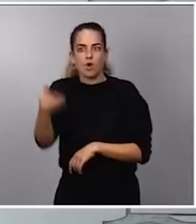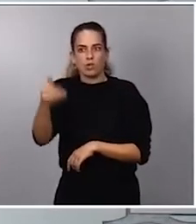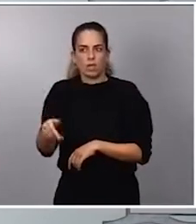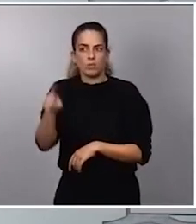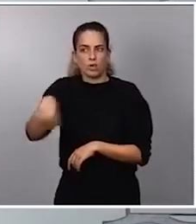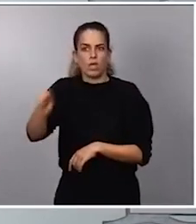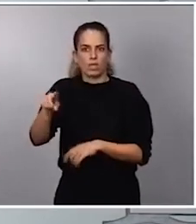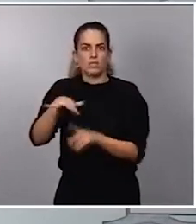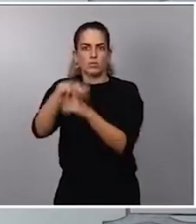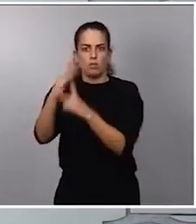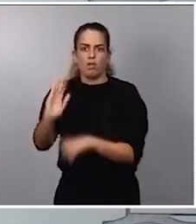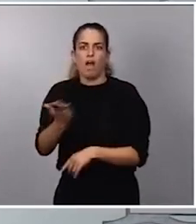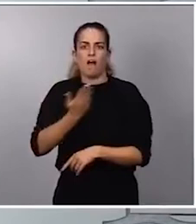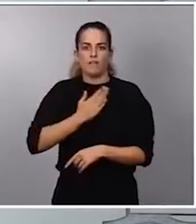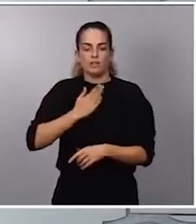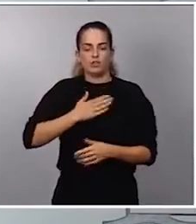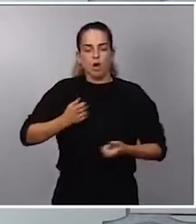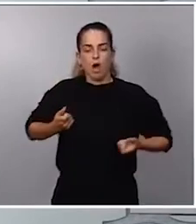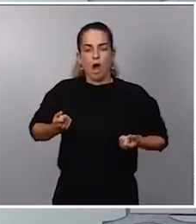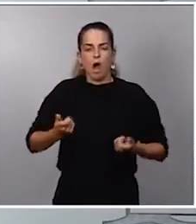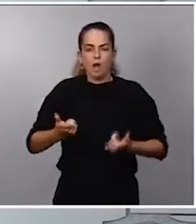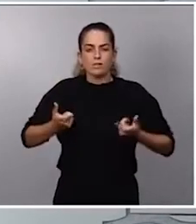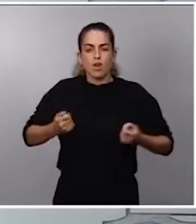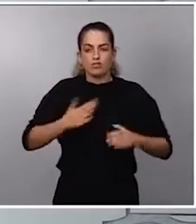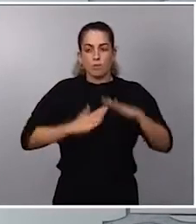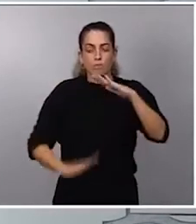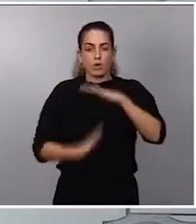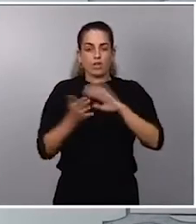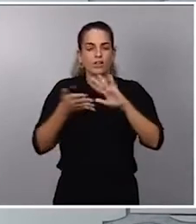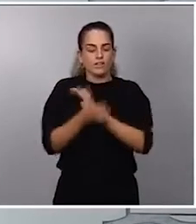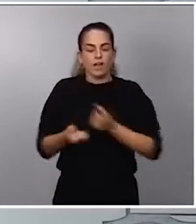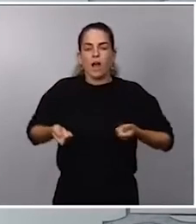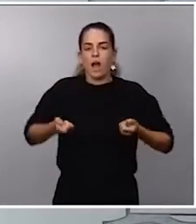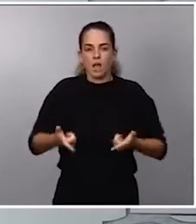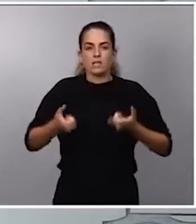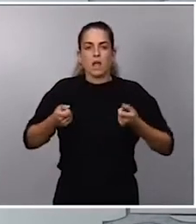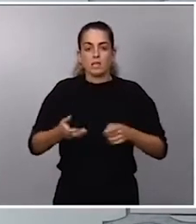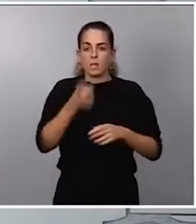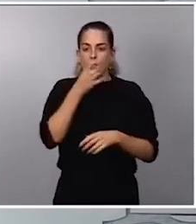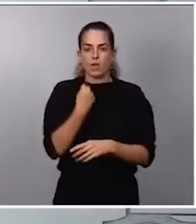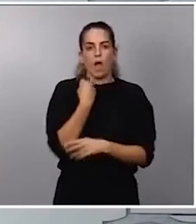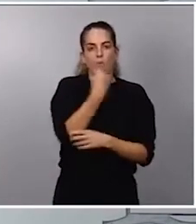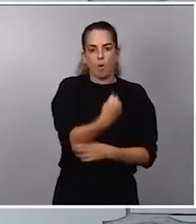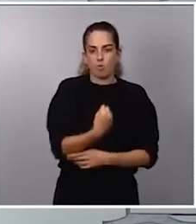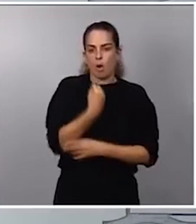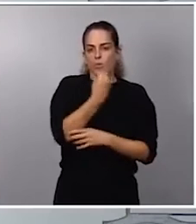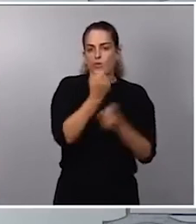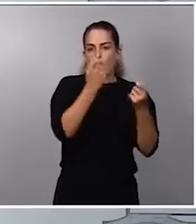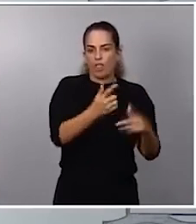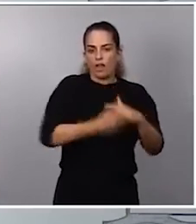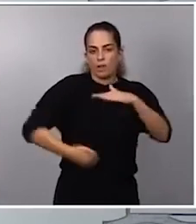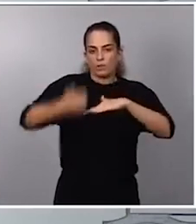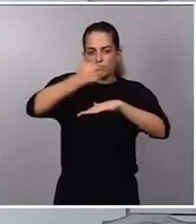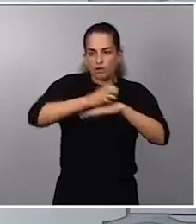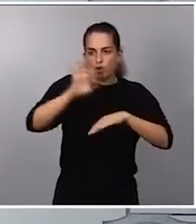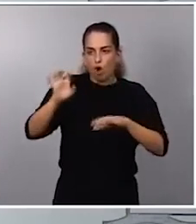costando una millonada el bloqueo, porque tenemos que estar poniendo constantemente refuerzos en el Tribunal Supremo, en otros órganos, para